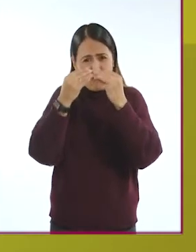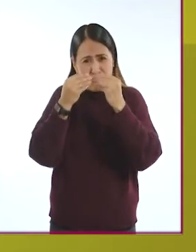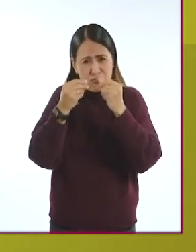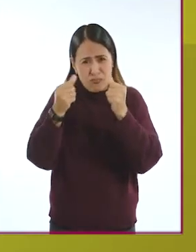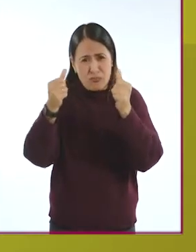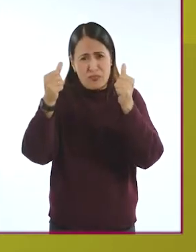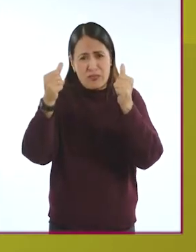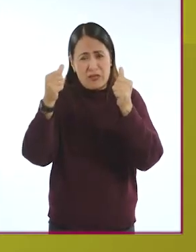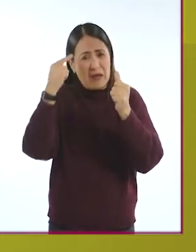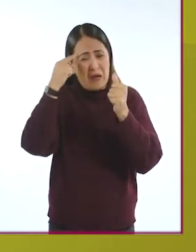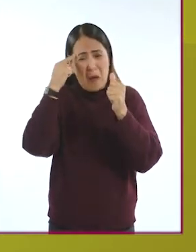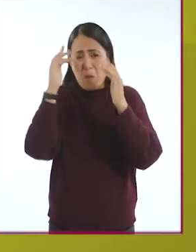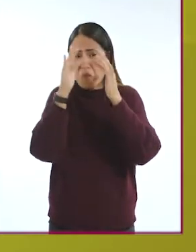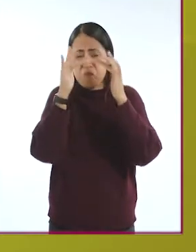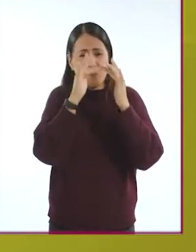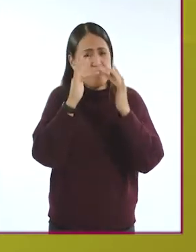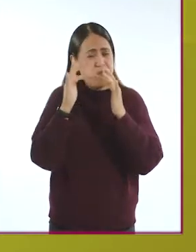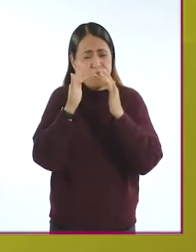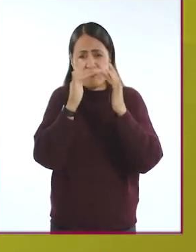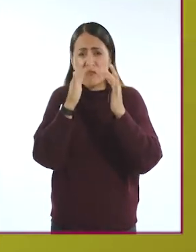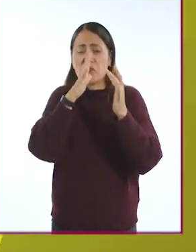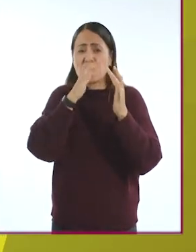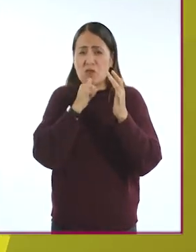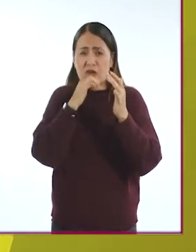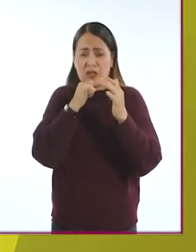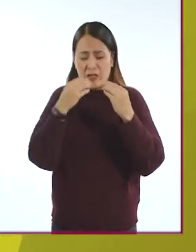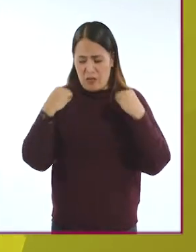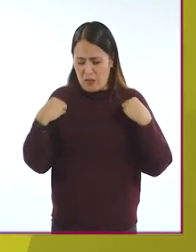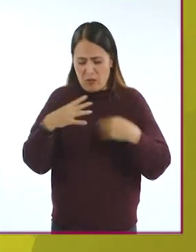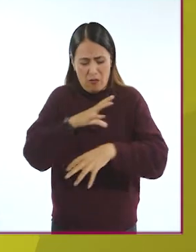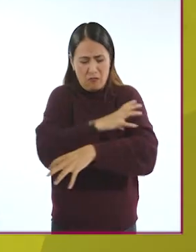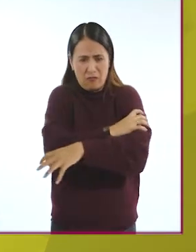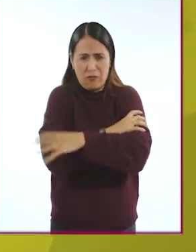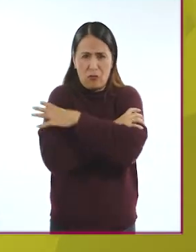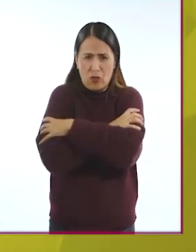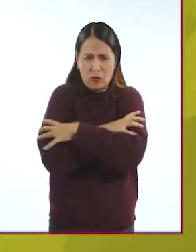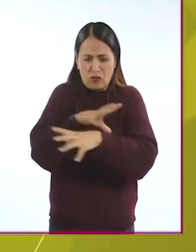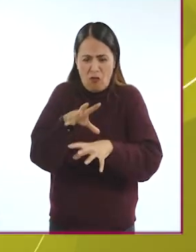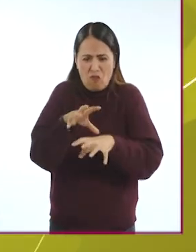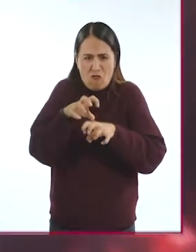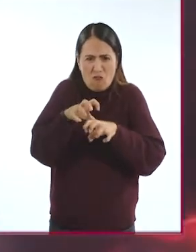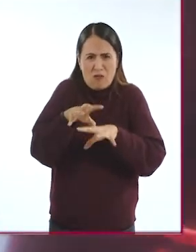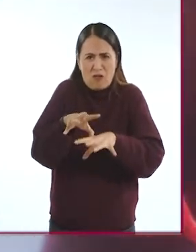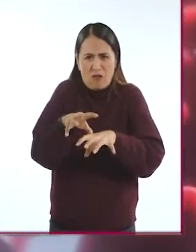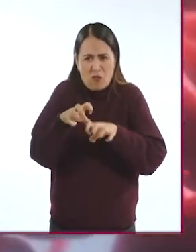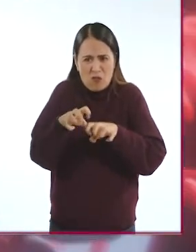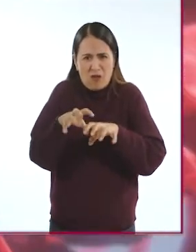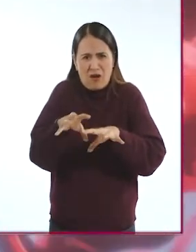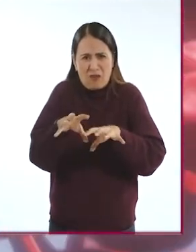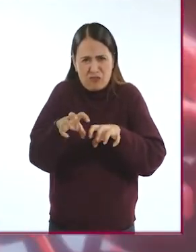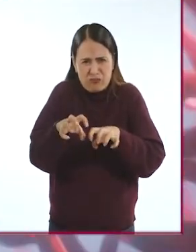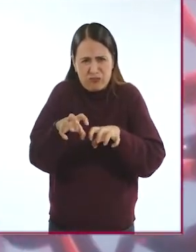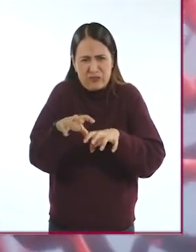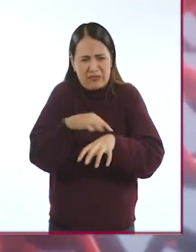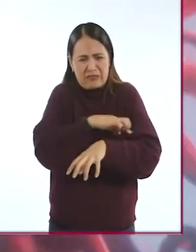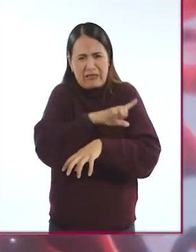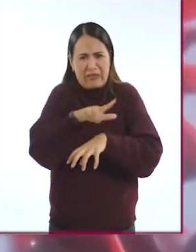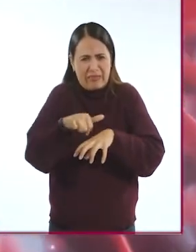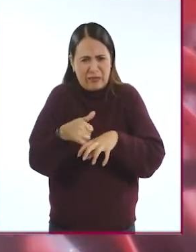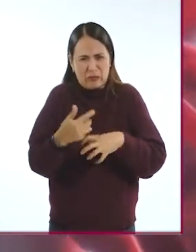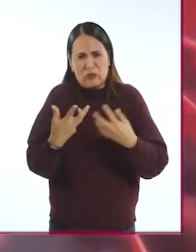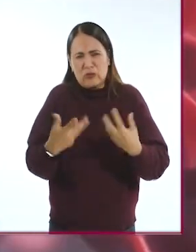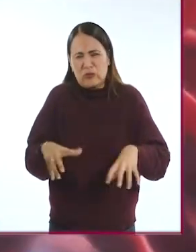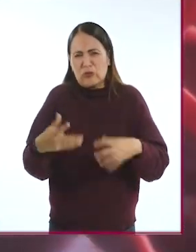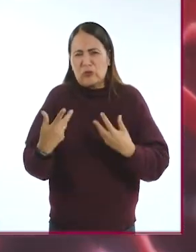degeneran. Al perder su función de forma gradual, los músculos desarrollan contracciones involuntarias que terminan provocando